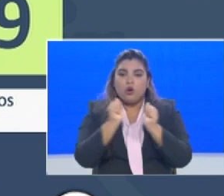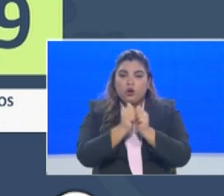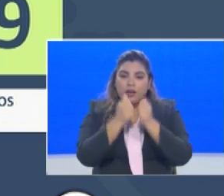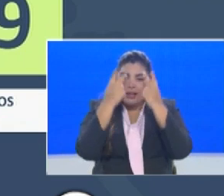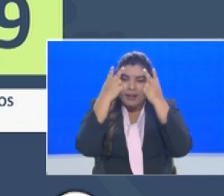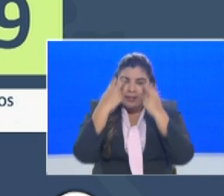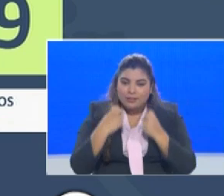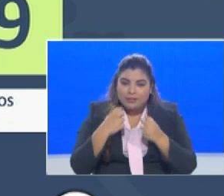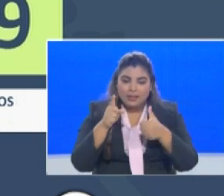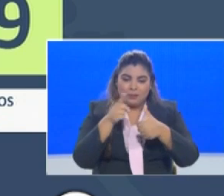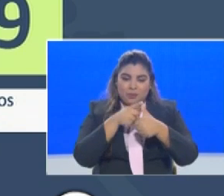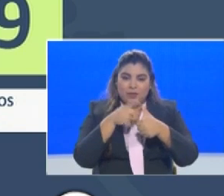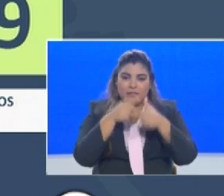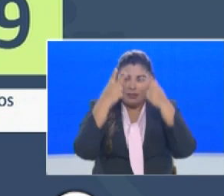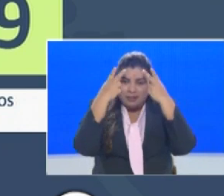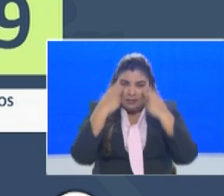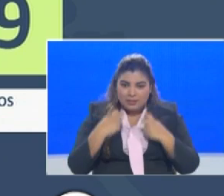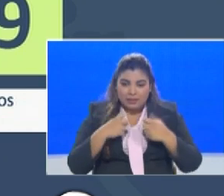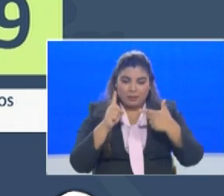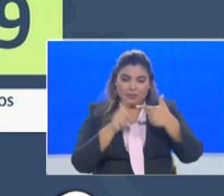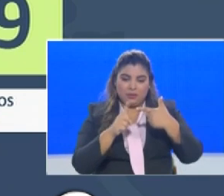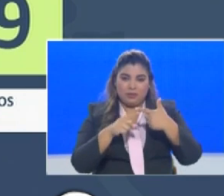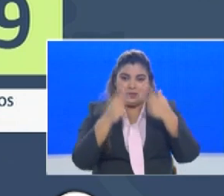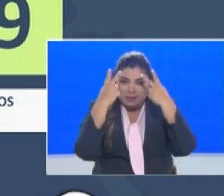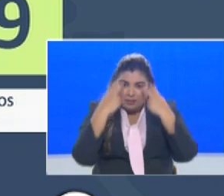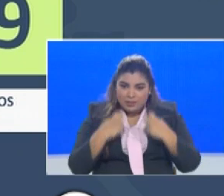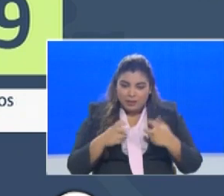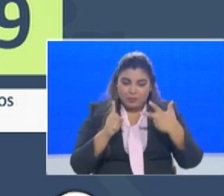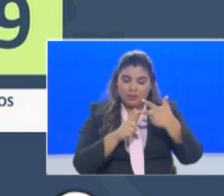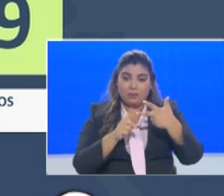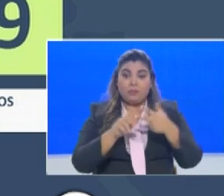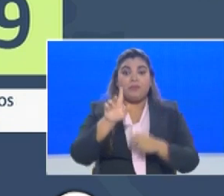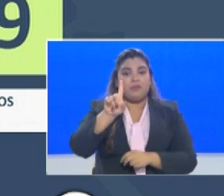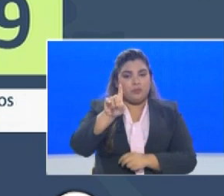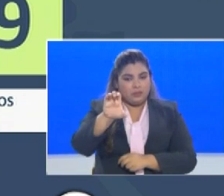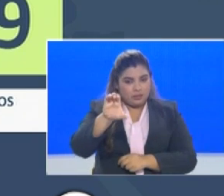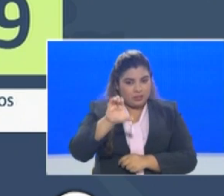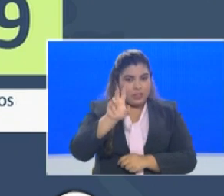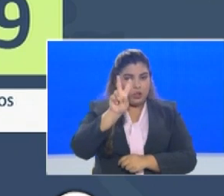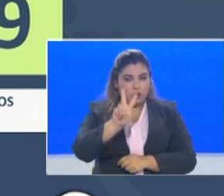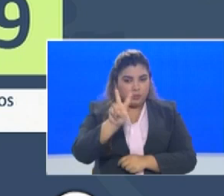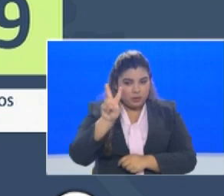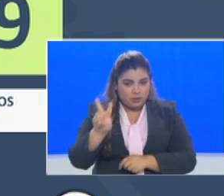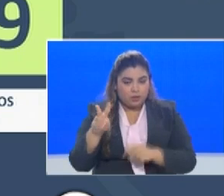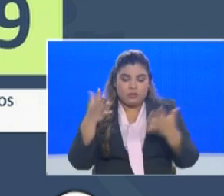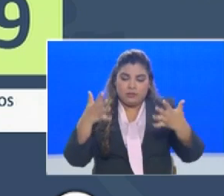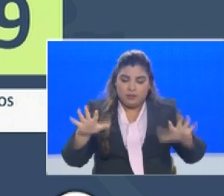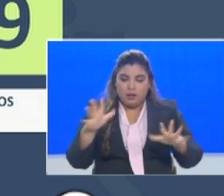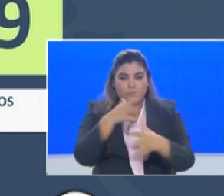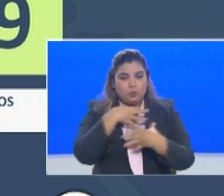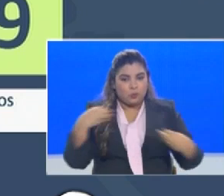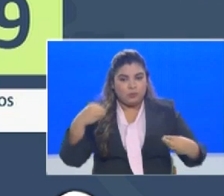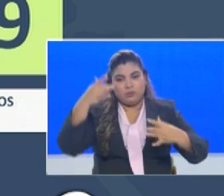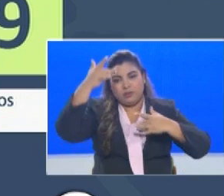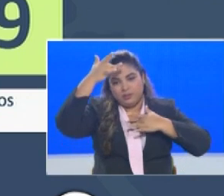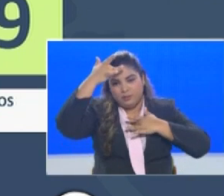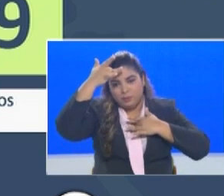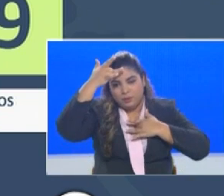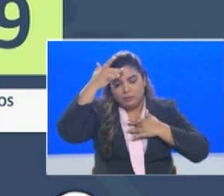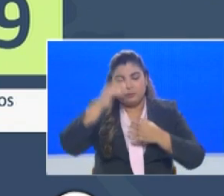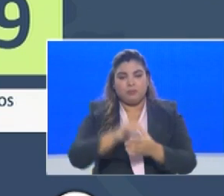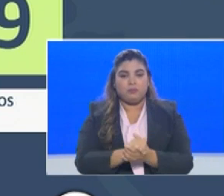laboratorios 122 y un total de